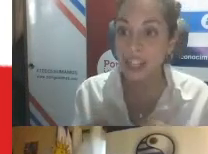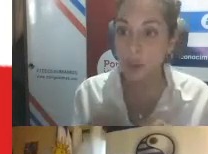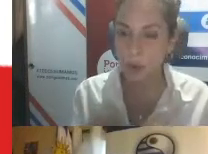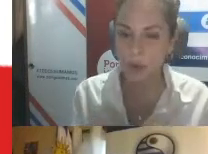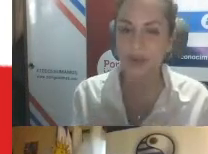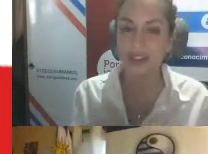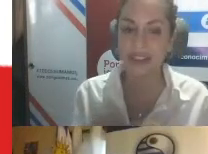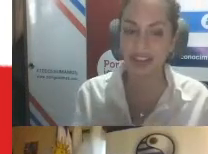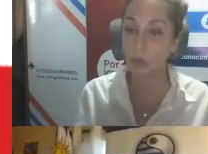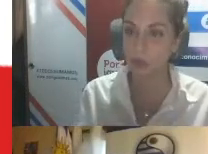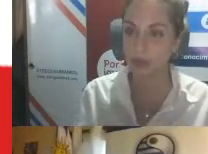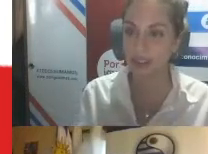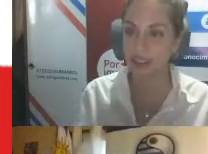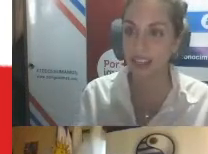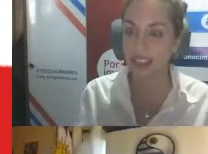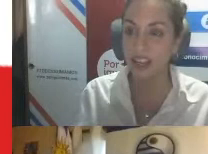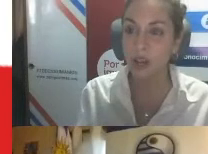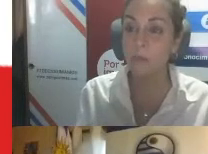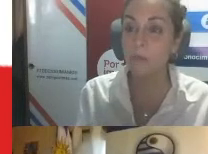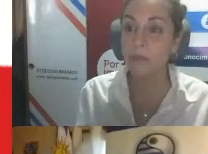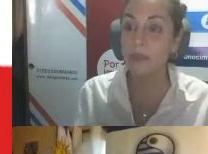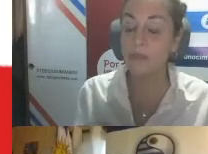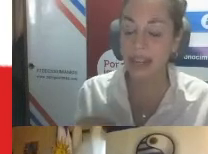alto de salud, ¿sí?